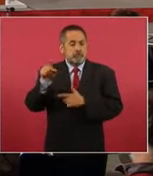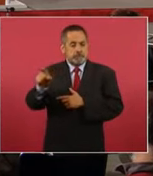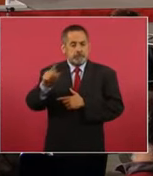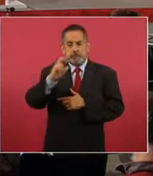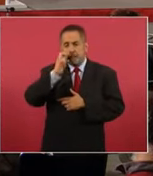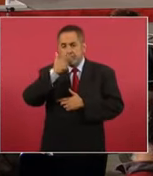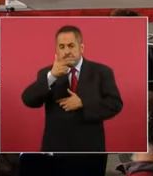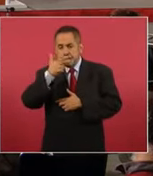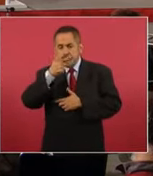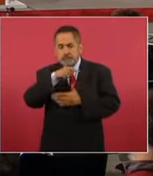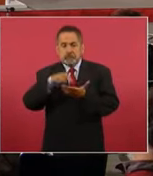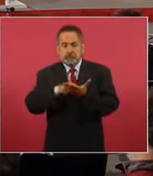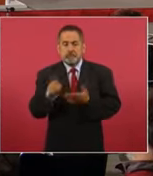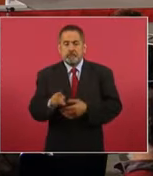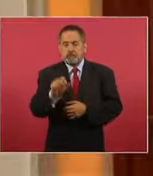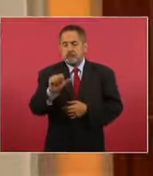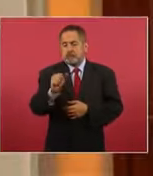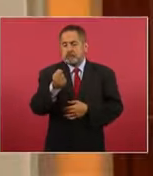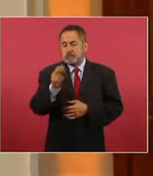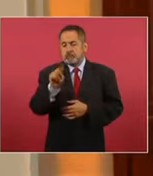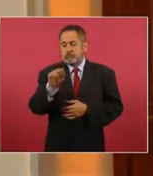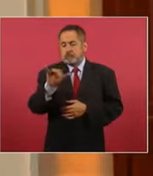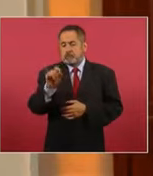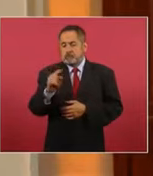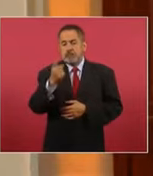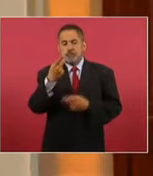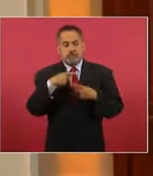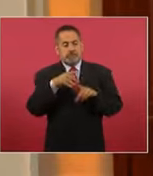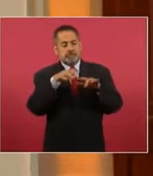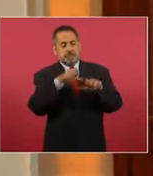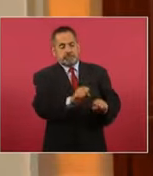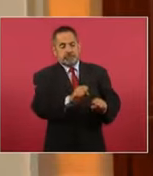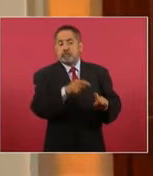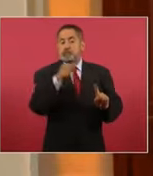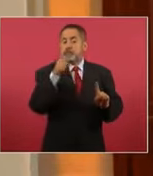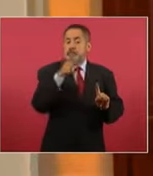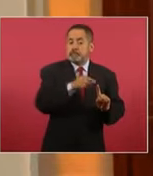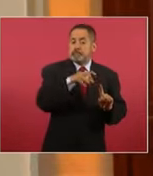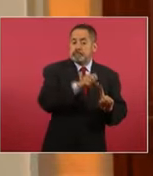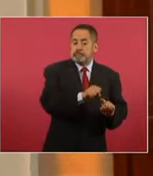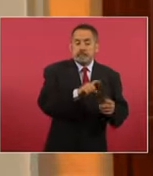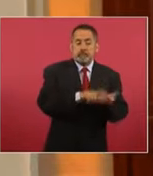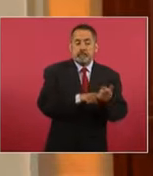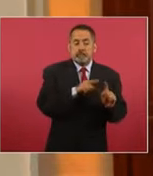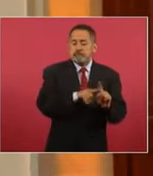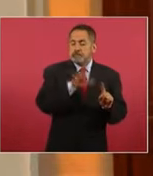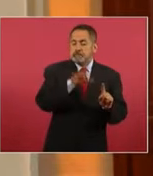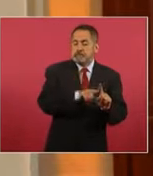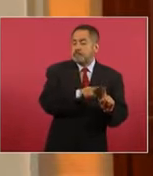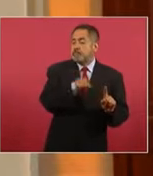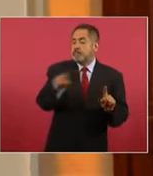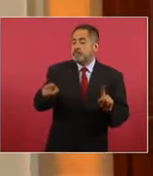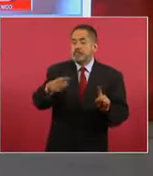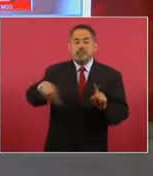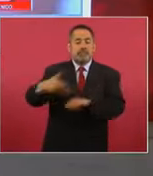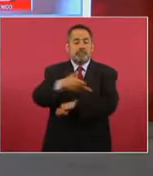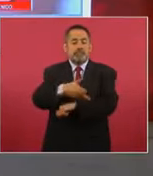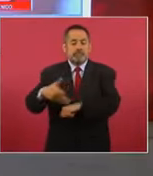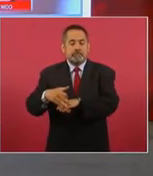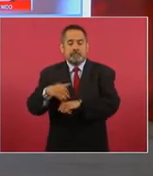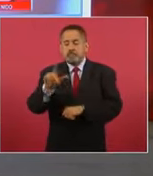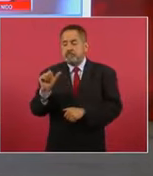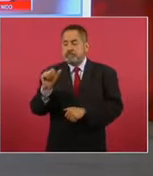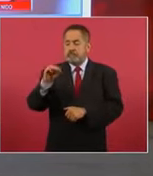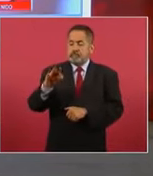un detenido más relacionado con la muerte de la familia Lanford Miller,